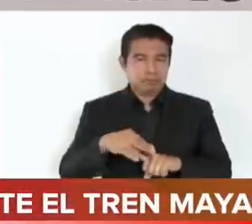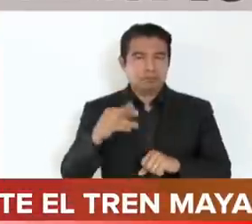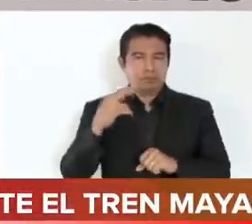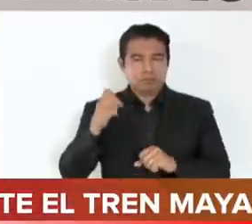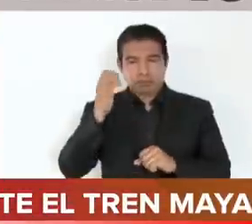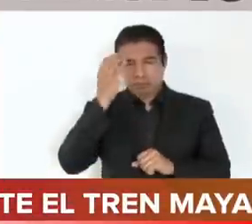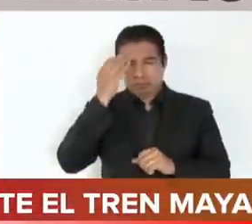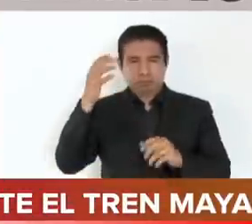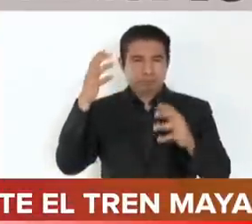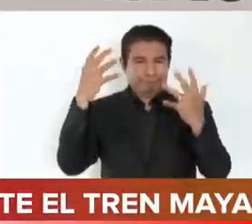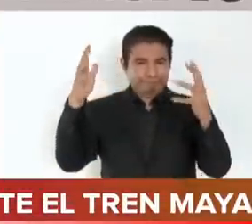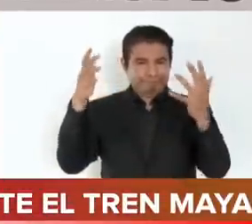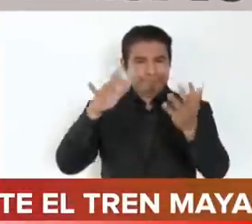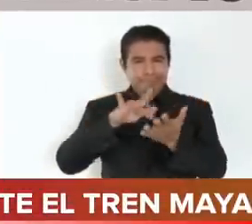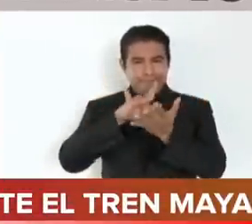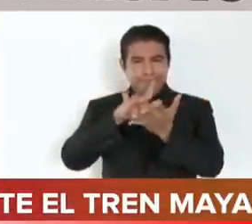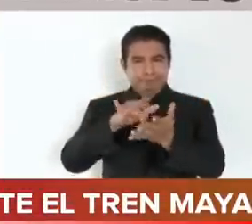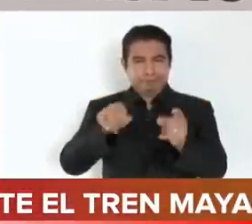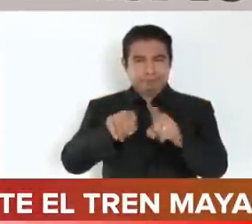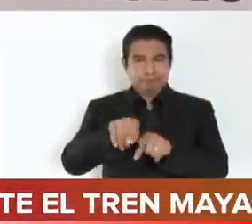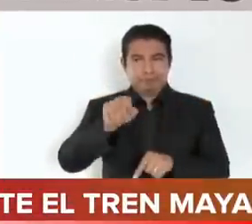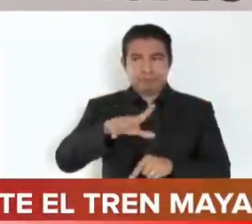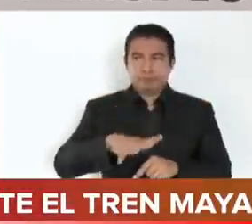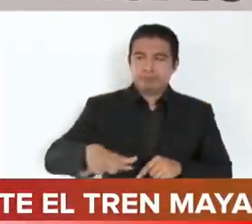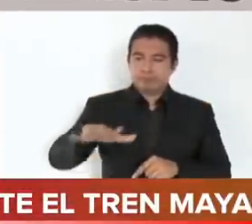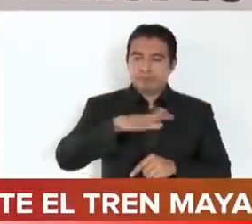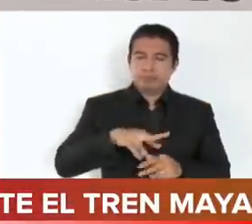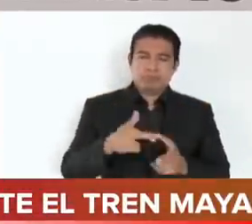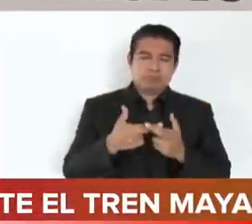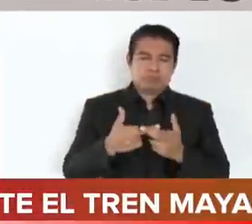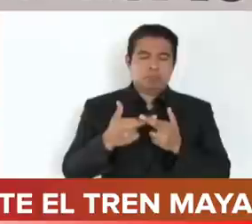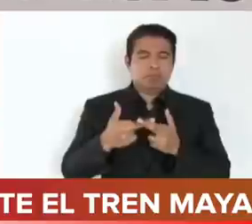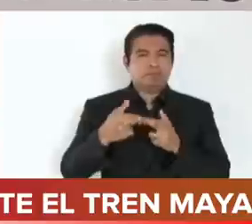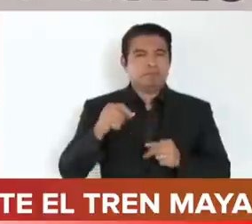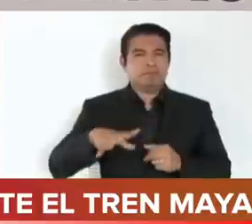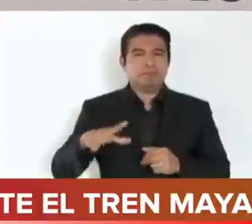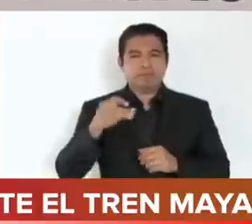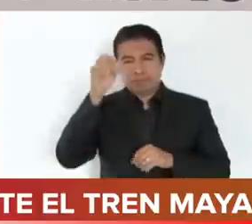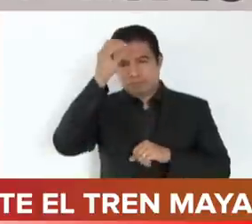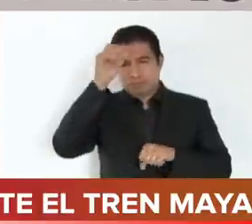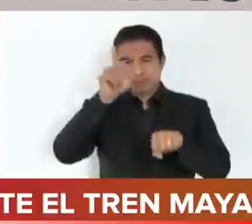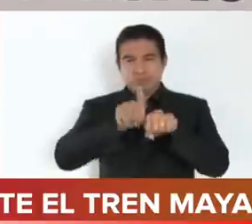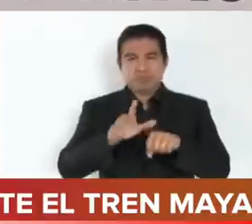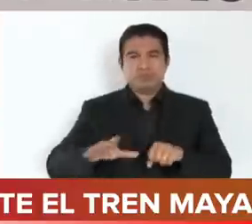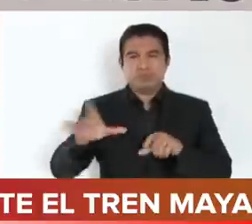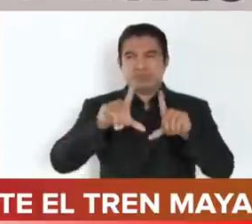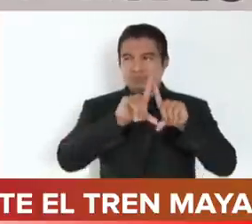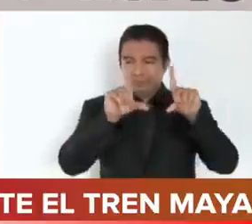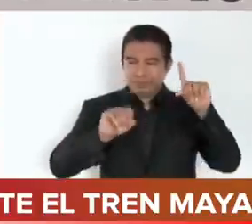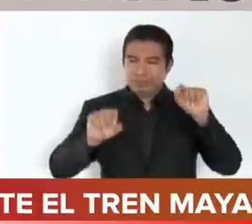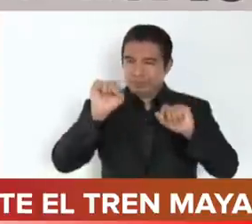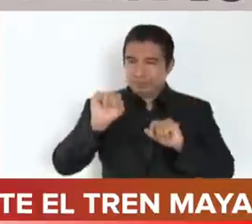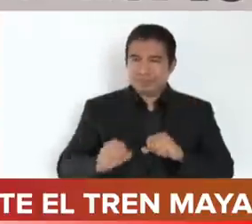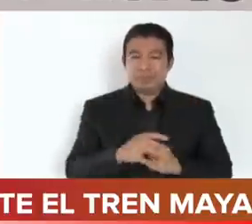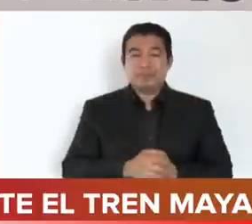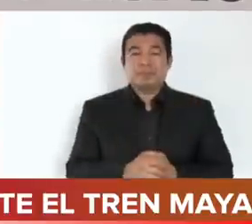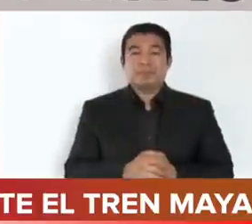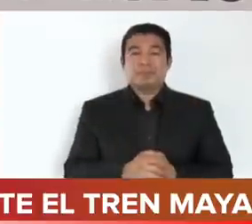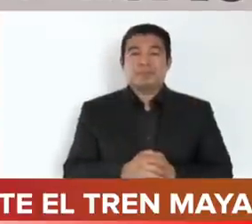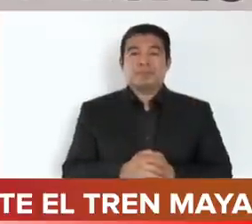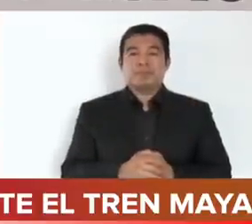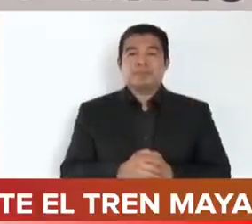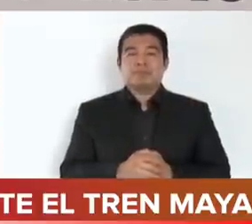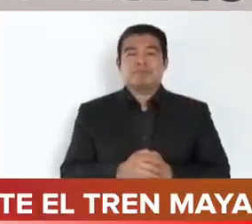enalteciendo esta gran riqueza cultural que se tiene en el sureste. A me da